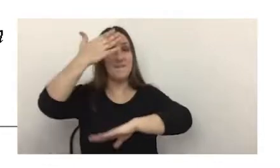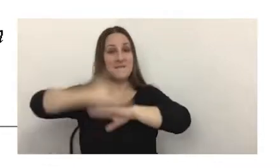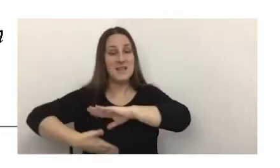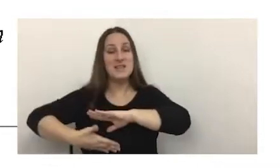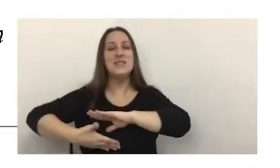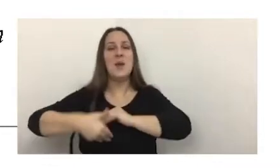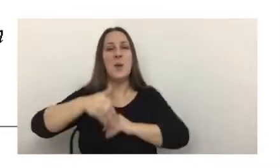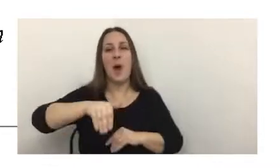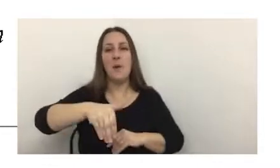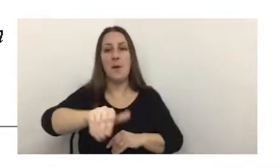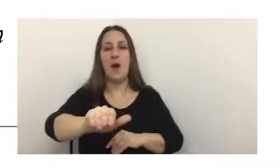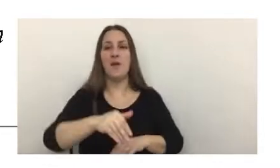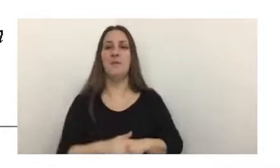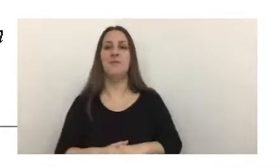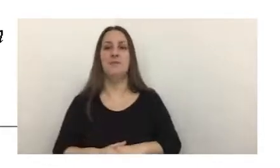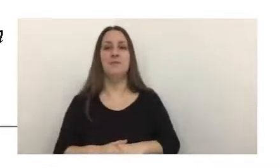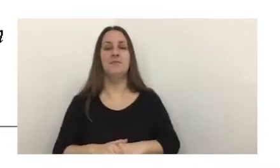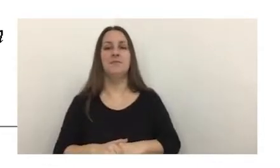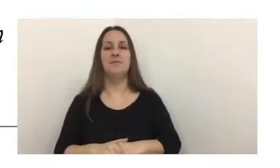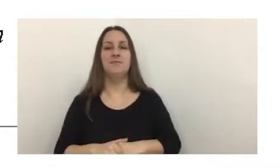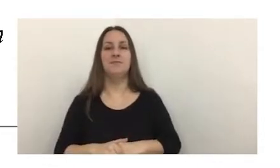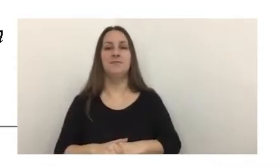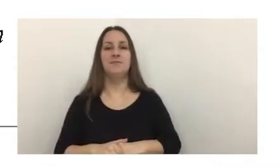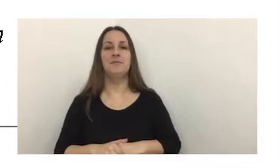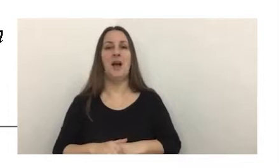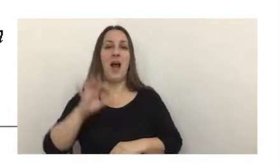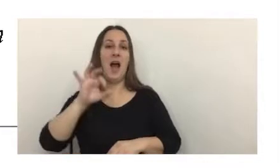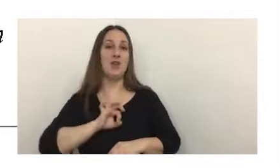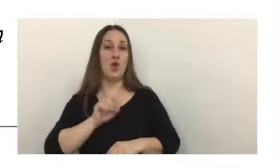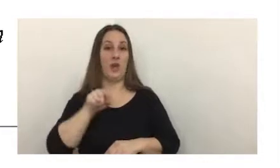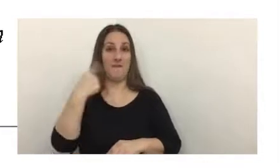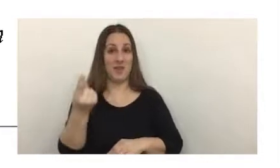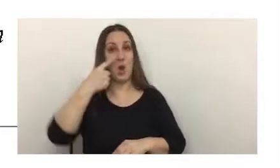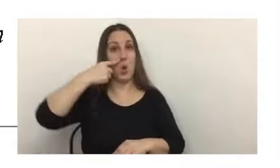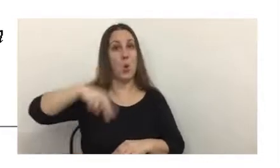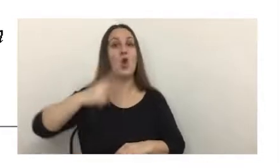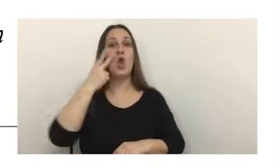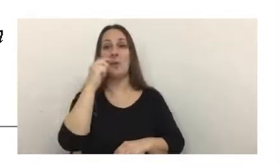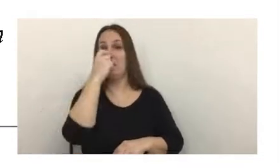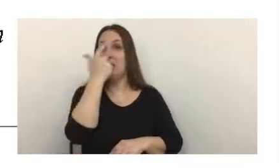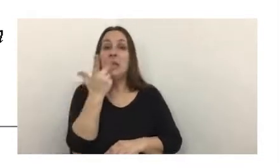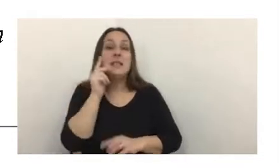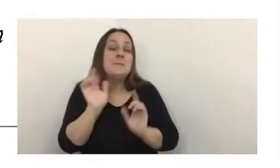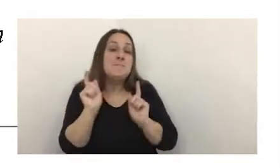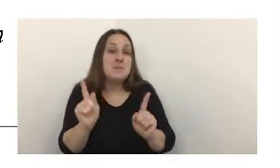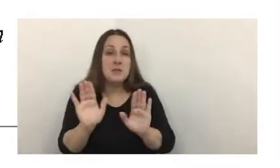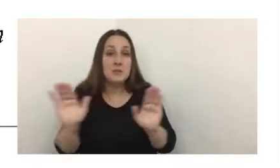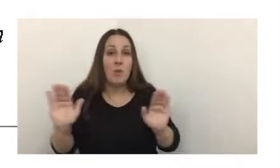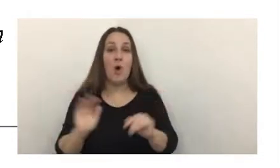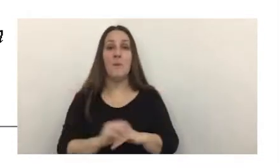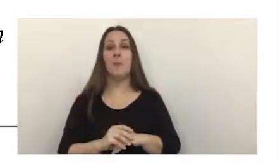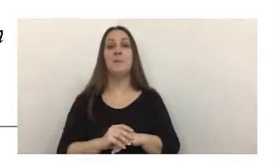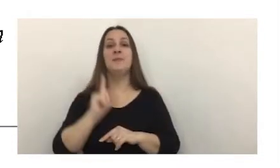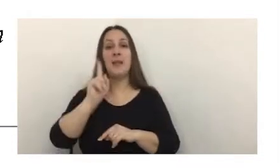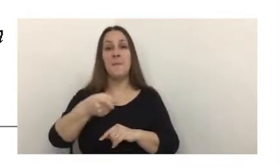va a generar a partir del periodo 2023, junio, si es que no lo modifican, y en cuyo caso